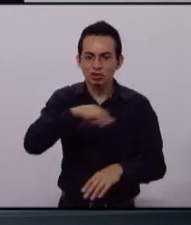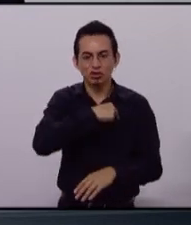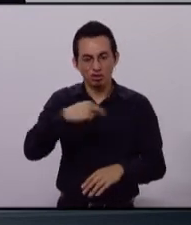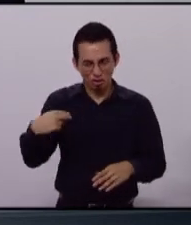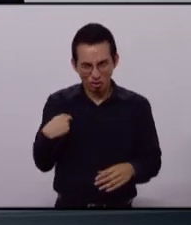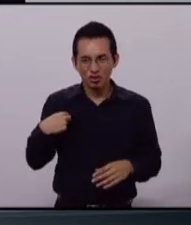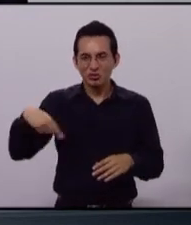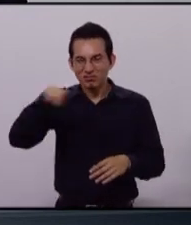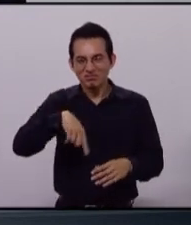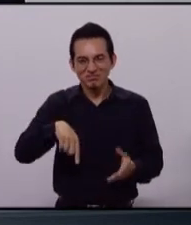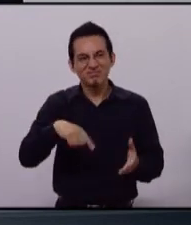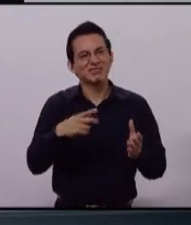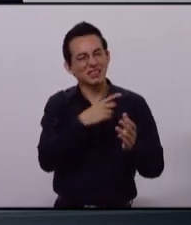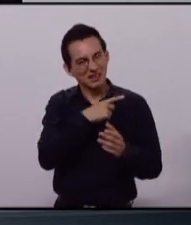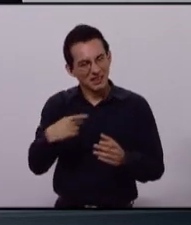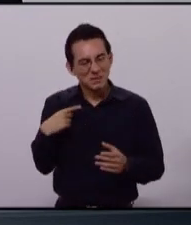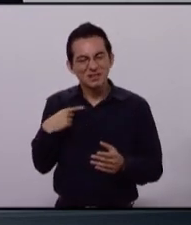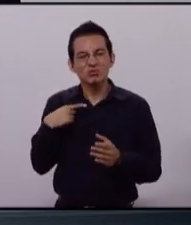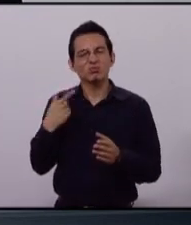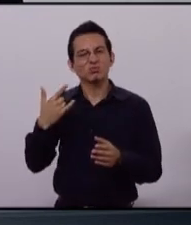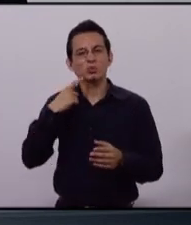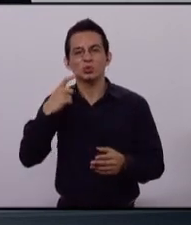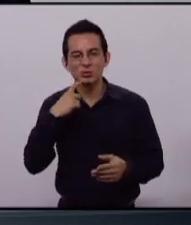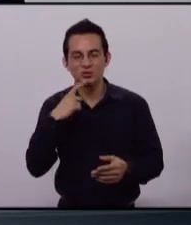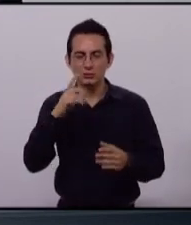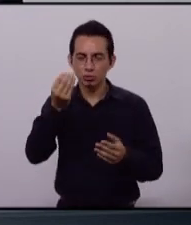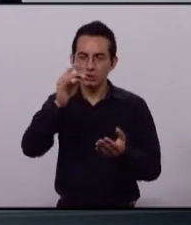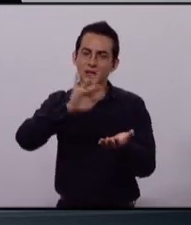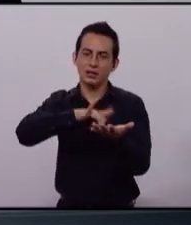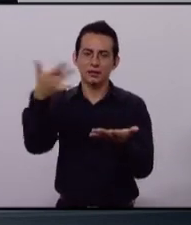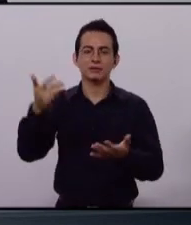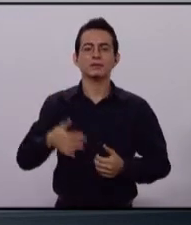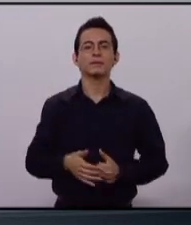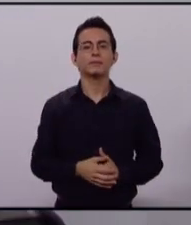nosotros los ciudadanos de verdad, por eso ya nos toca. Gracias.